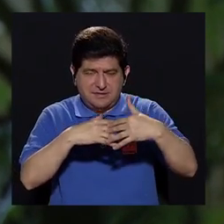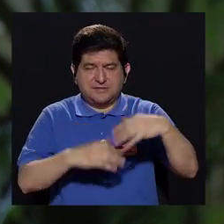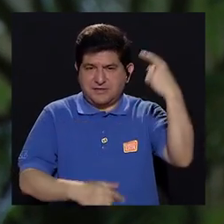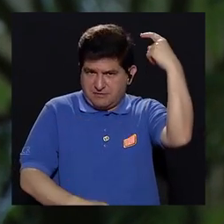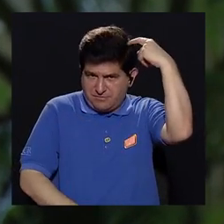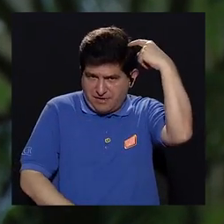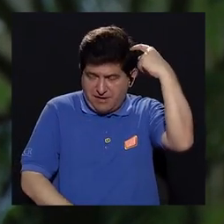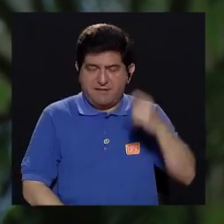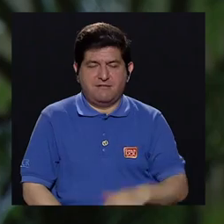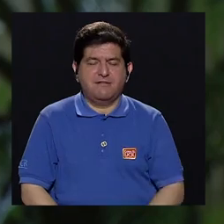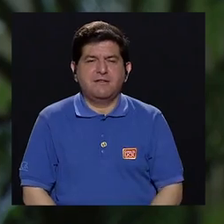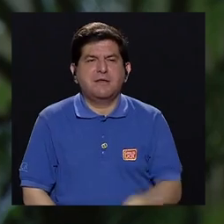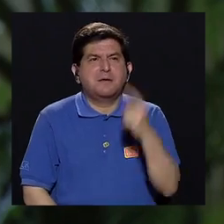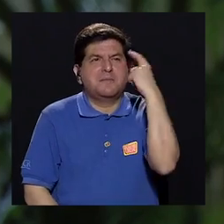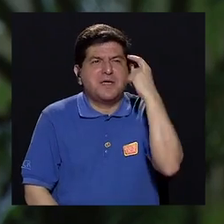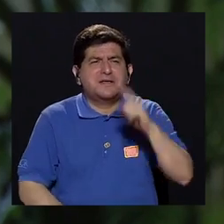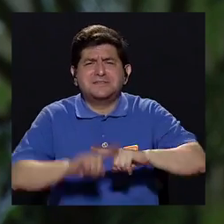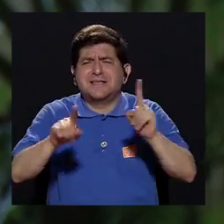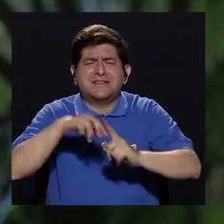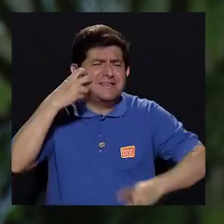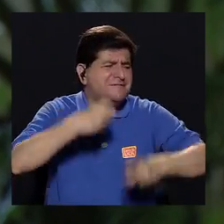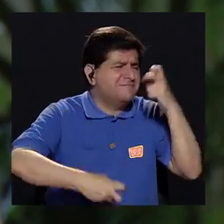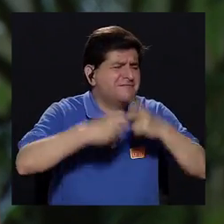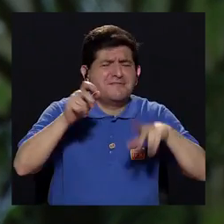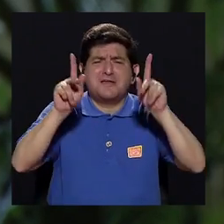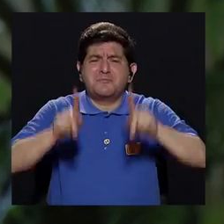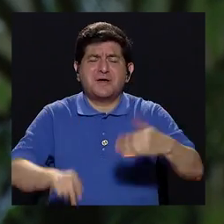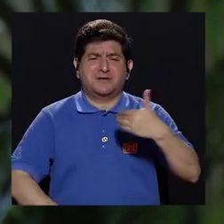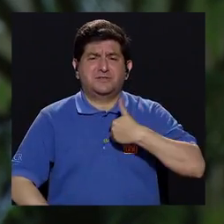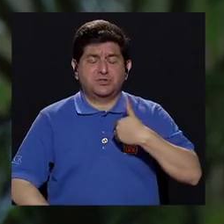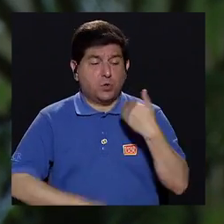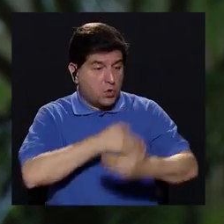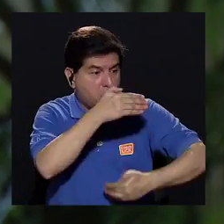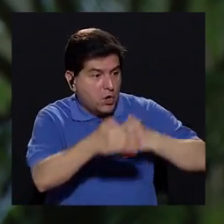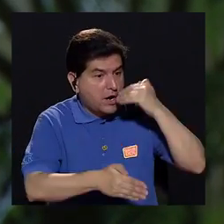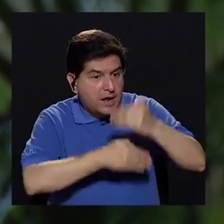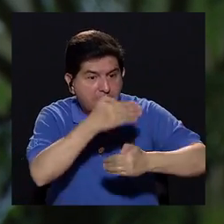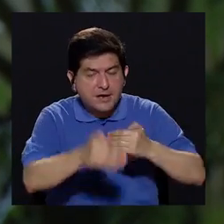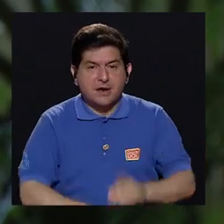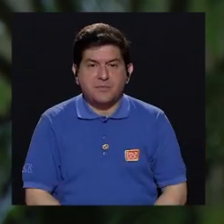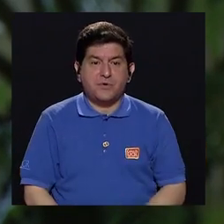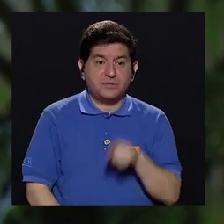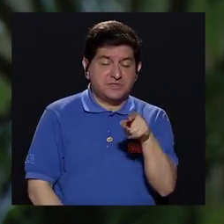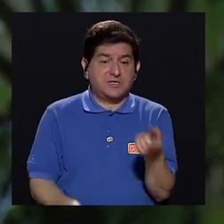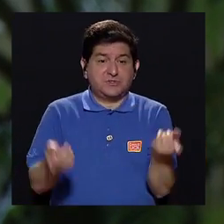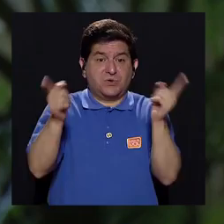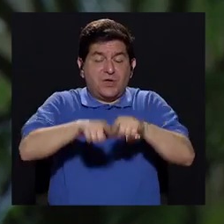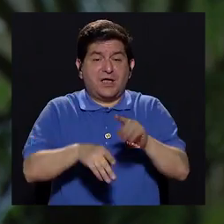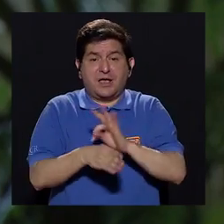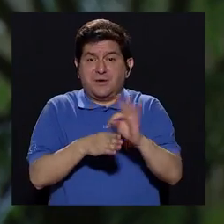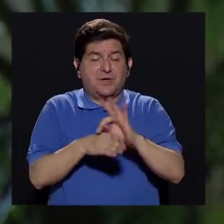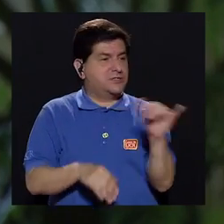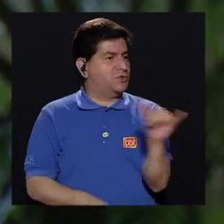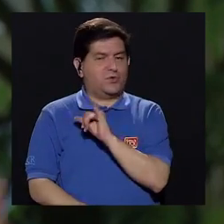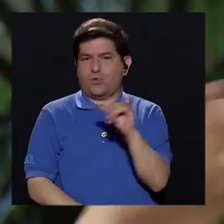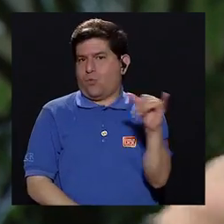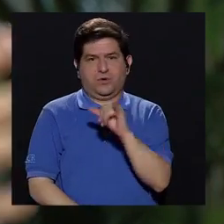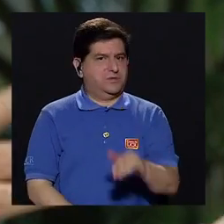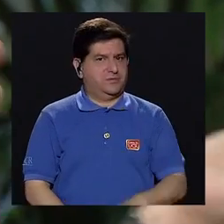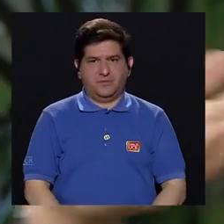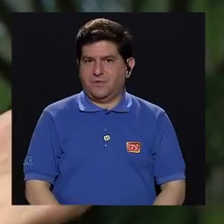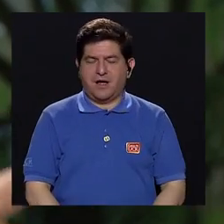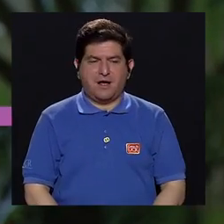cantidad de dificultades que estaba presentando esa persona y el proceso, el pronóstico terapéutico, y no es lo mismo